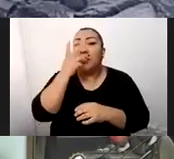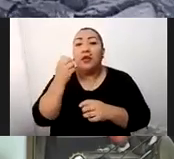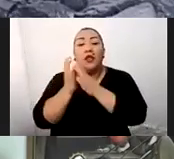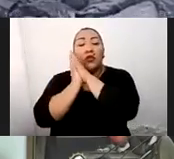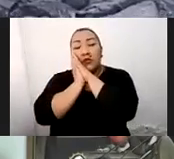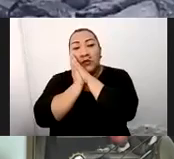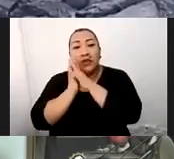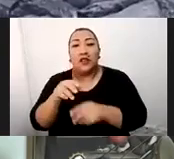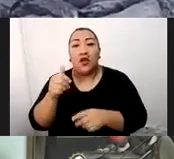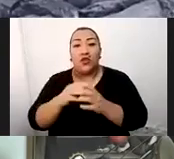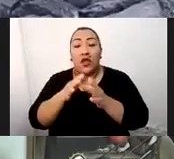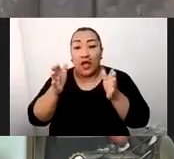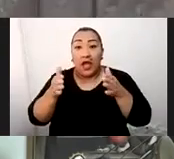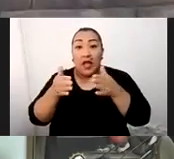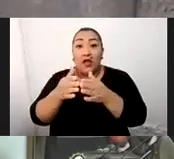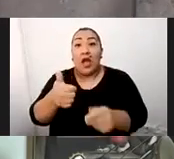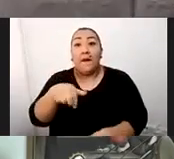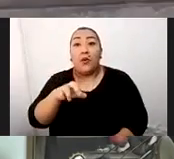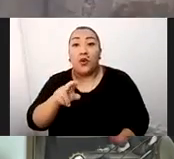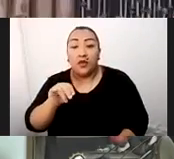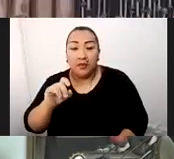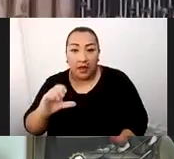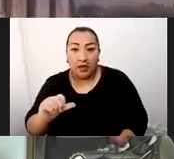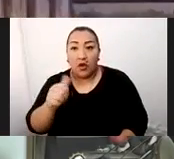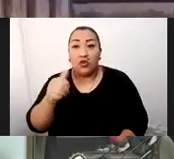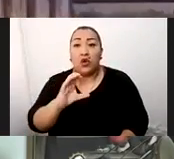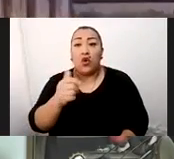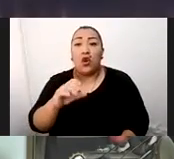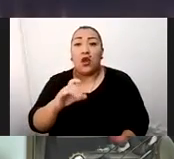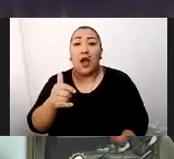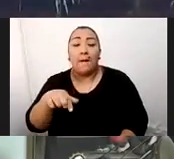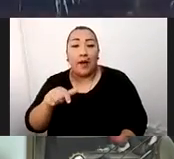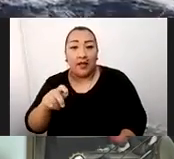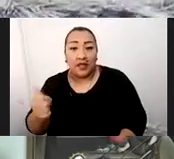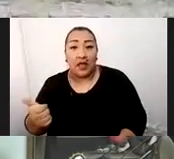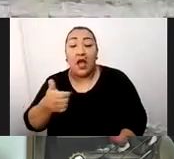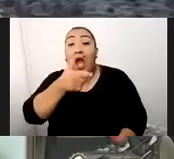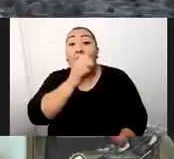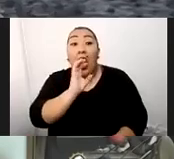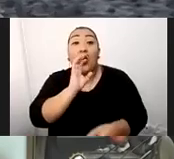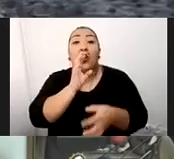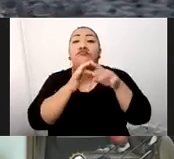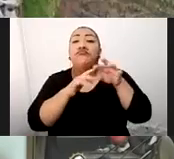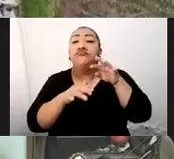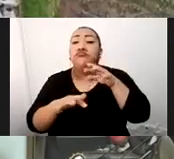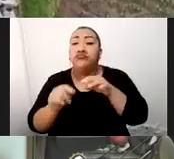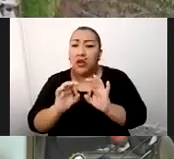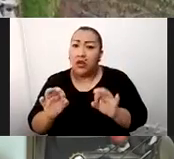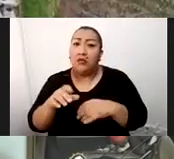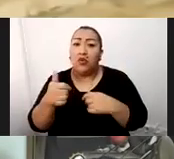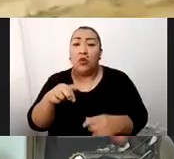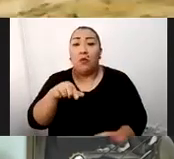Cañón de Apurímac, Colcapata, Aguas Termales de Yaurisque, Puma Orco.